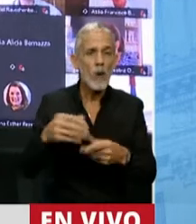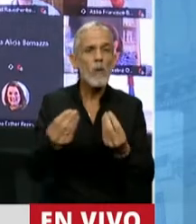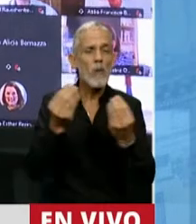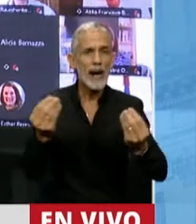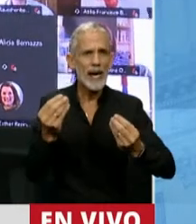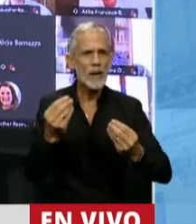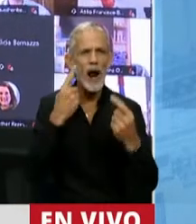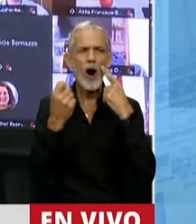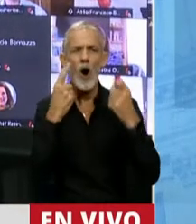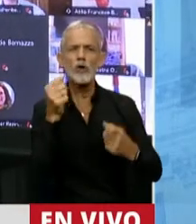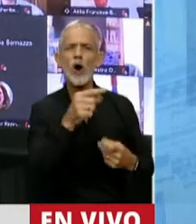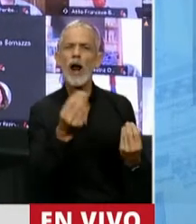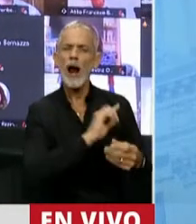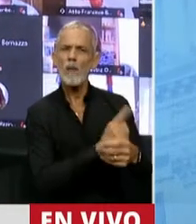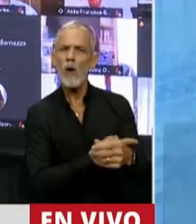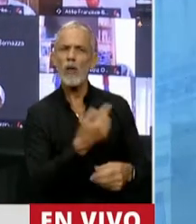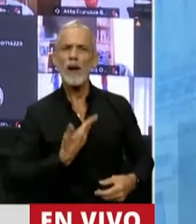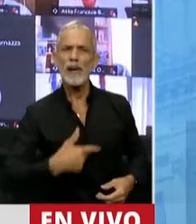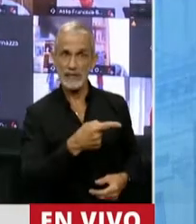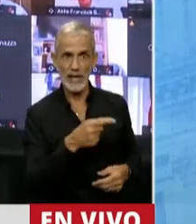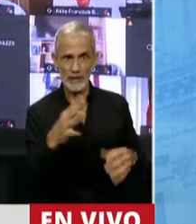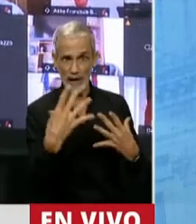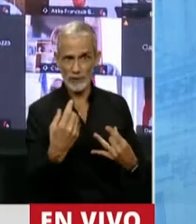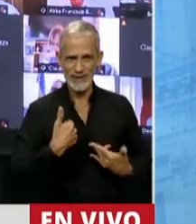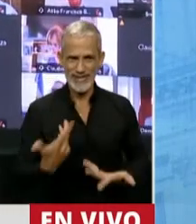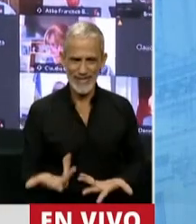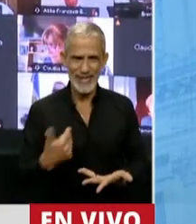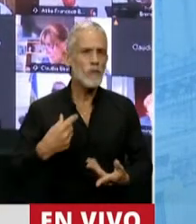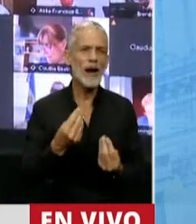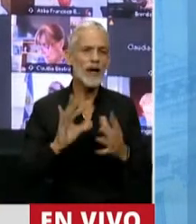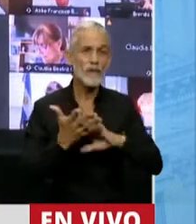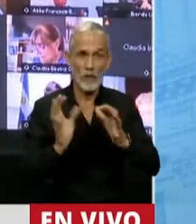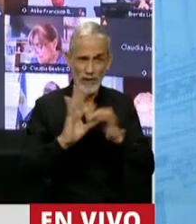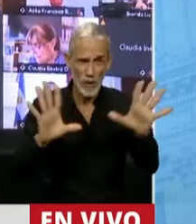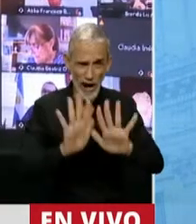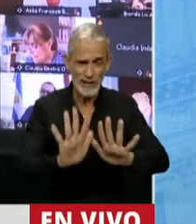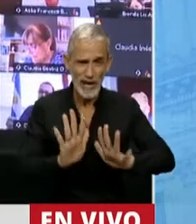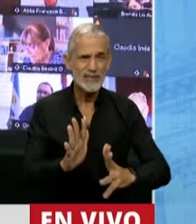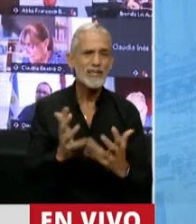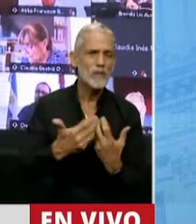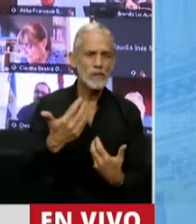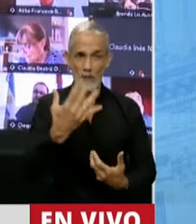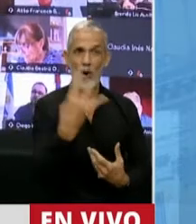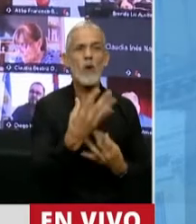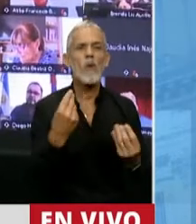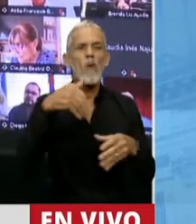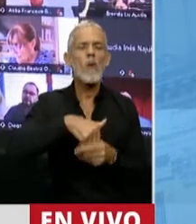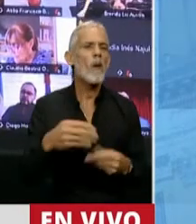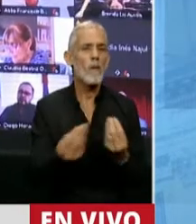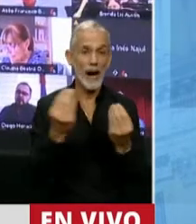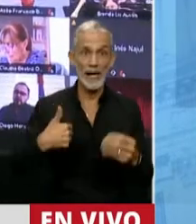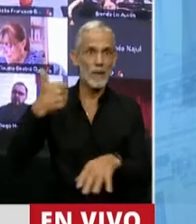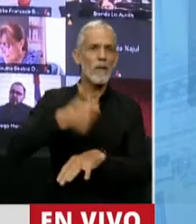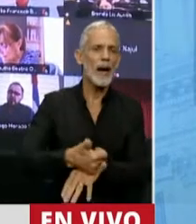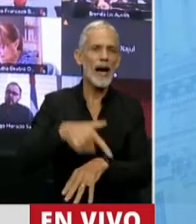ser contralor del poder de turno, respondiendo al espíritu republicano. Para eso nos han votado, para que